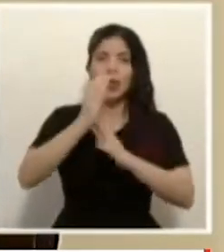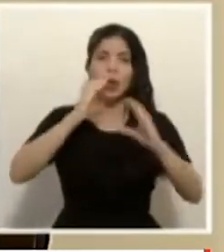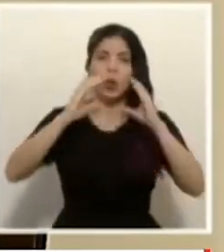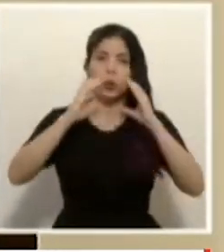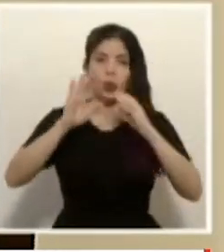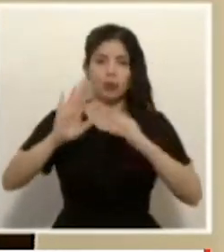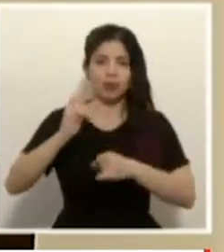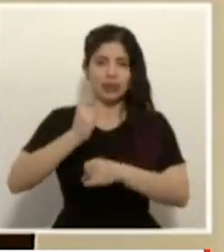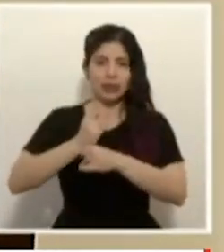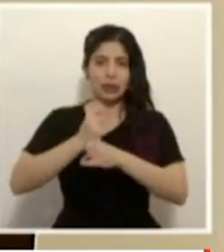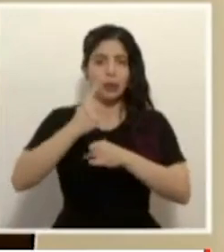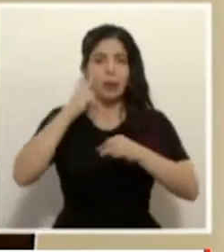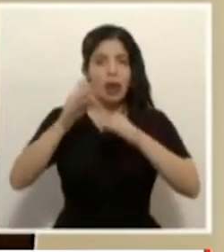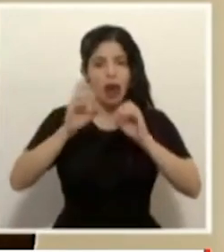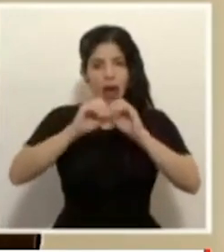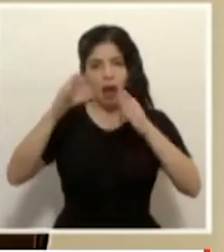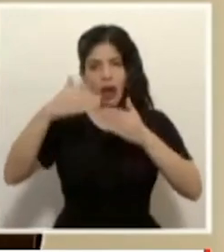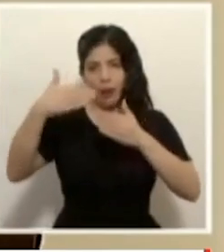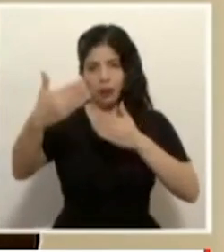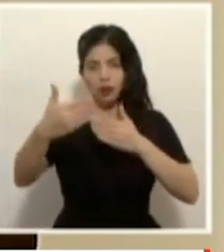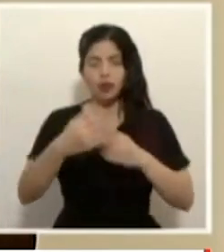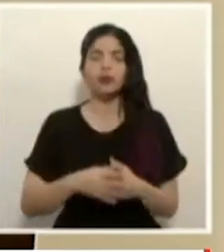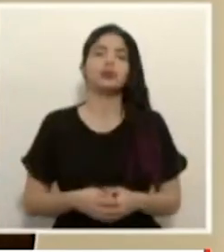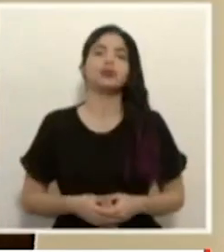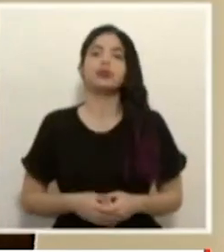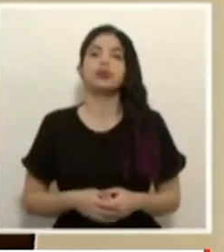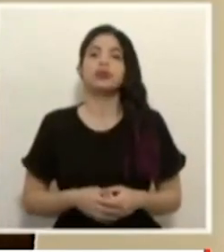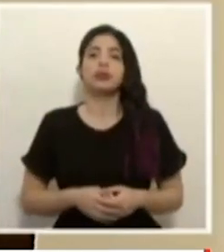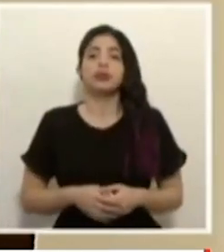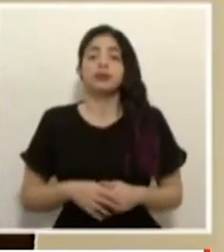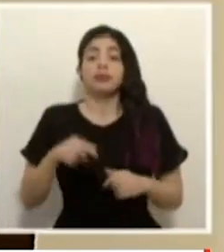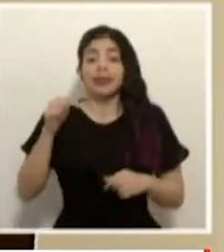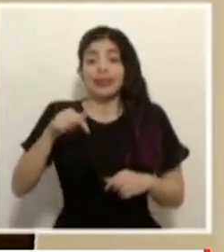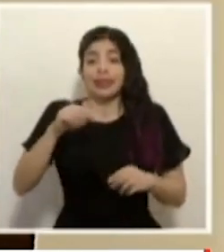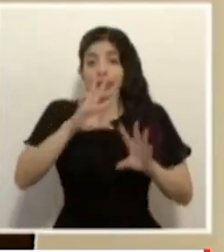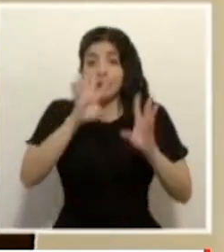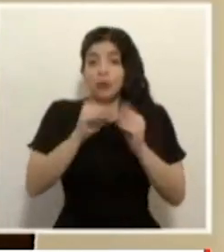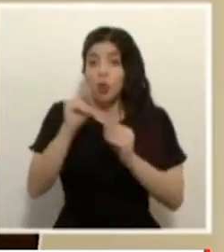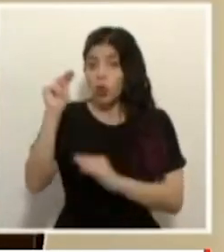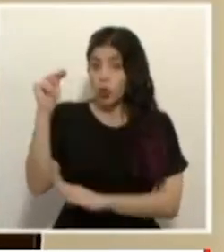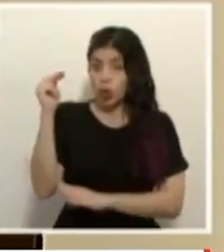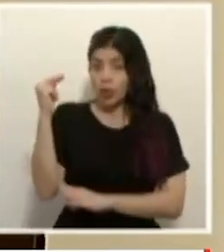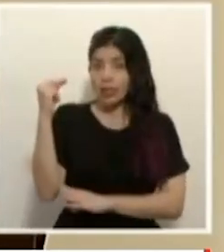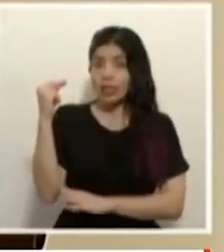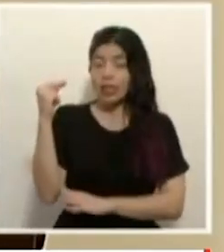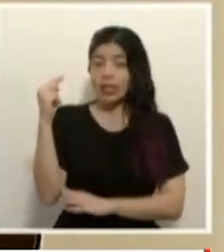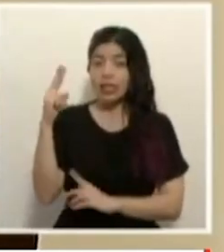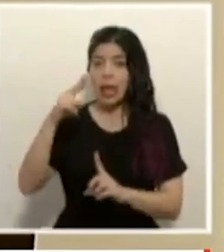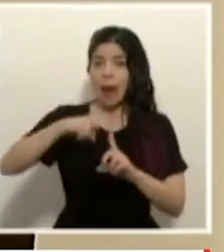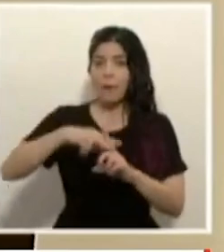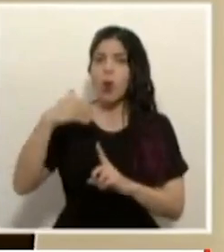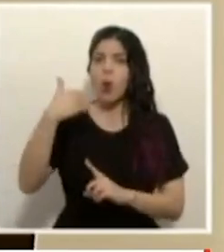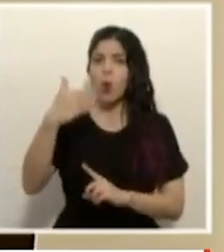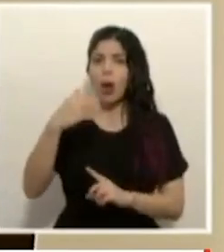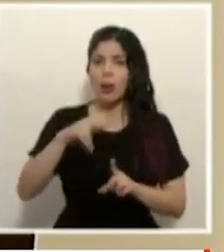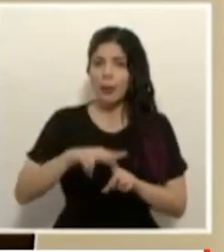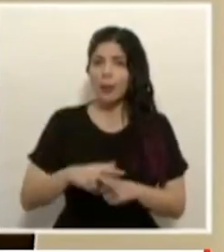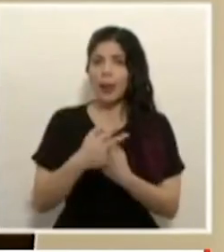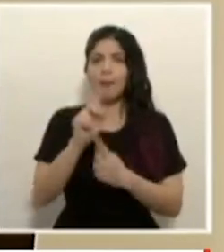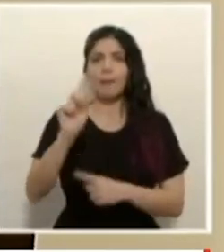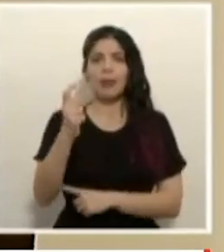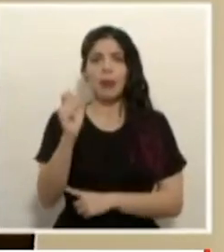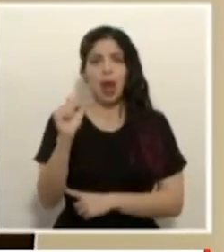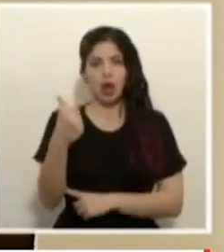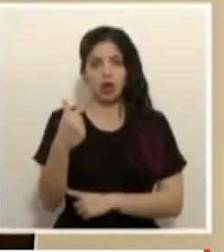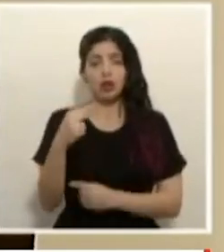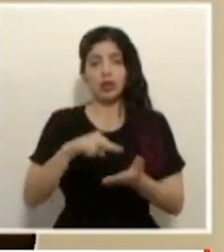Instituto para aclaraciones posteriores. Estas noticias rigen a partir del 1 de agosto. Esto le da